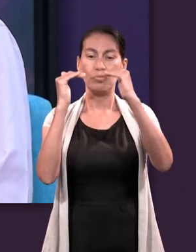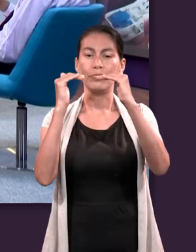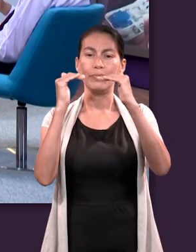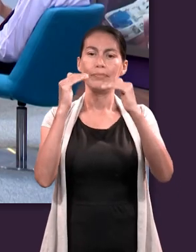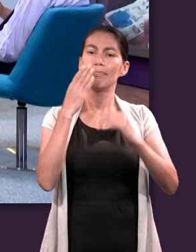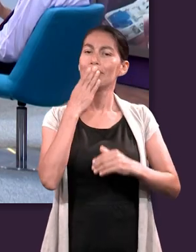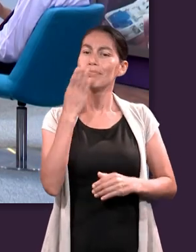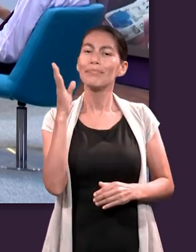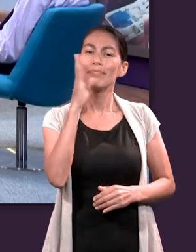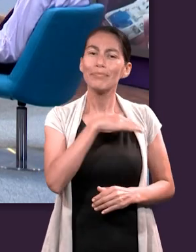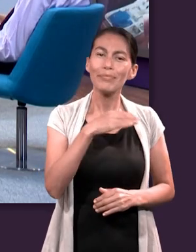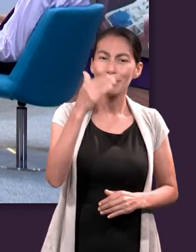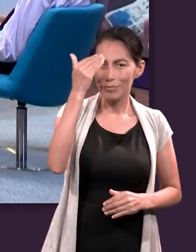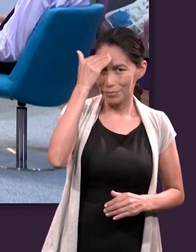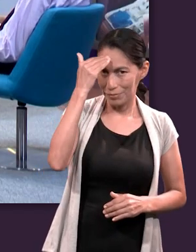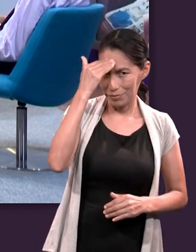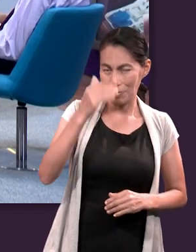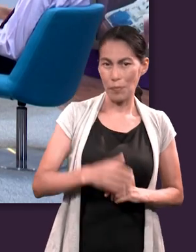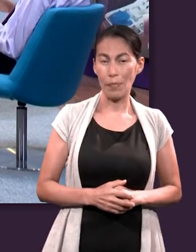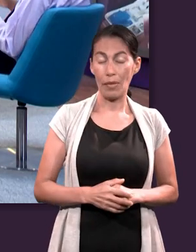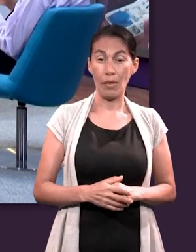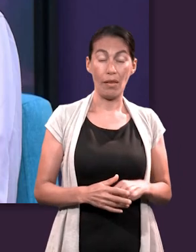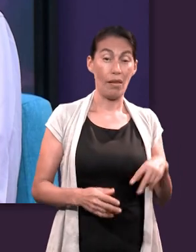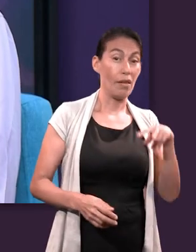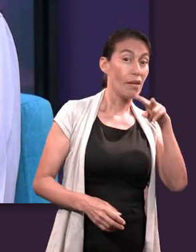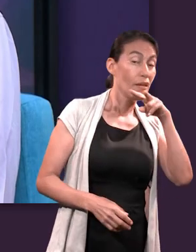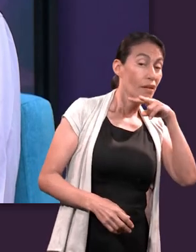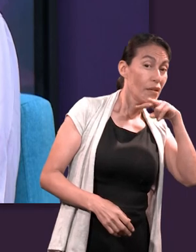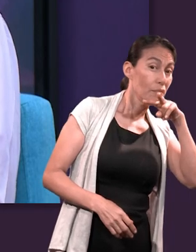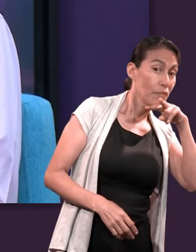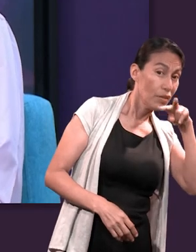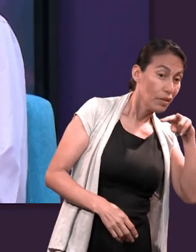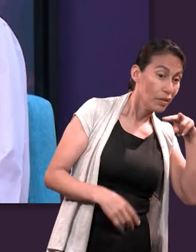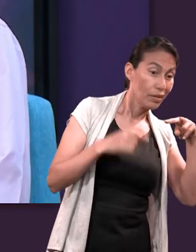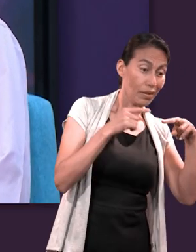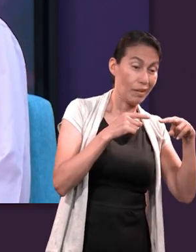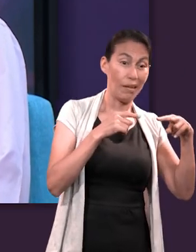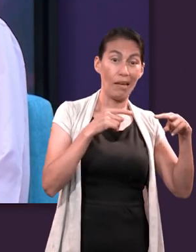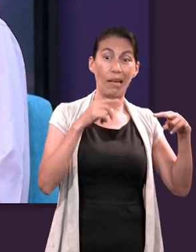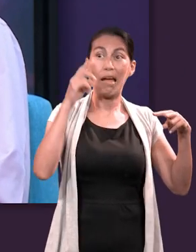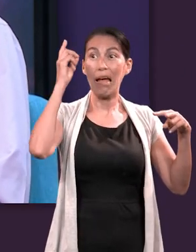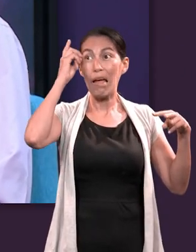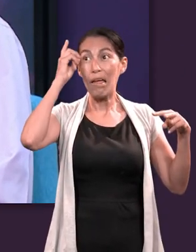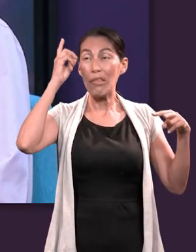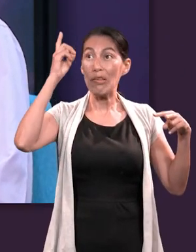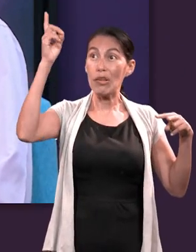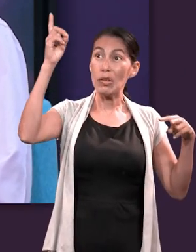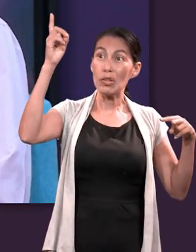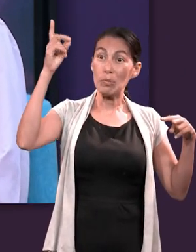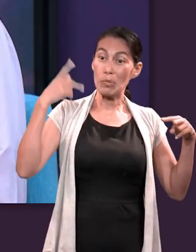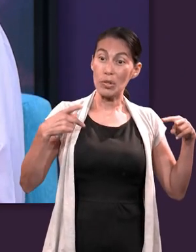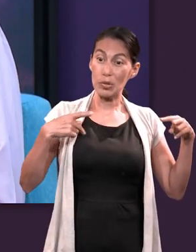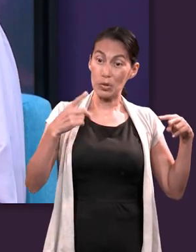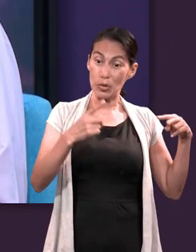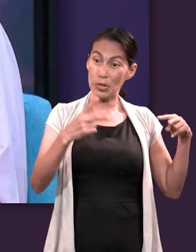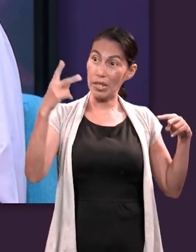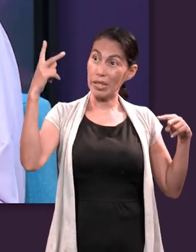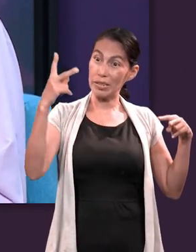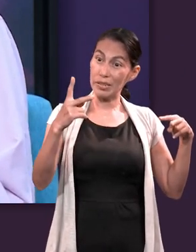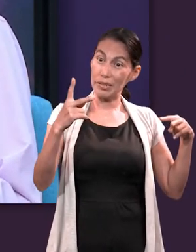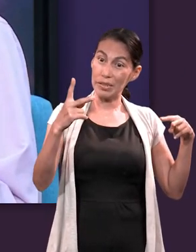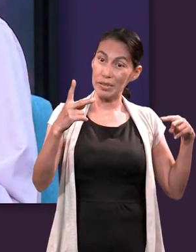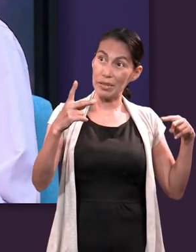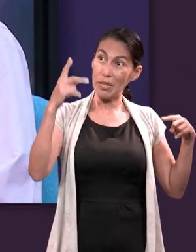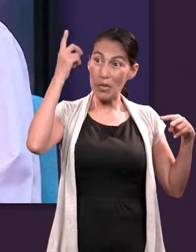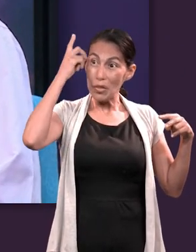conoceréis el bien y el mal. La serpiente quiso poner en completa enemistad a Dios con sus criaturas,